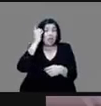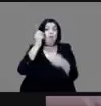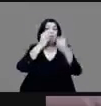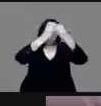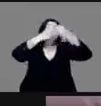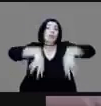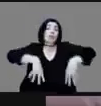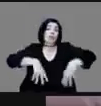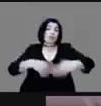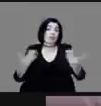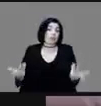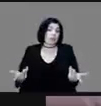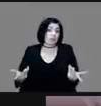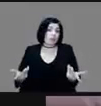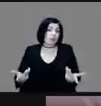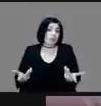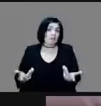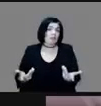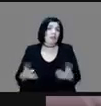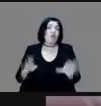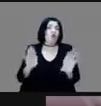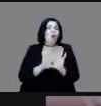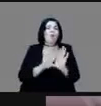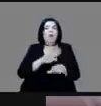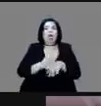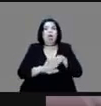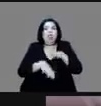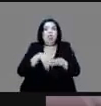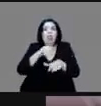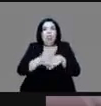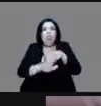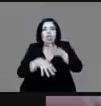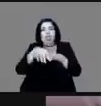las partes ya fangosas, cenagosas,